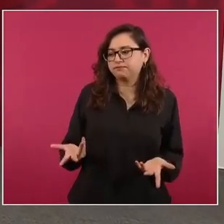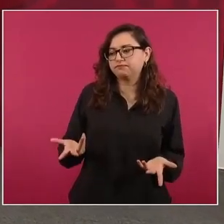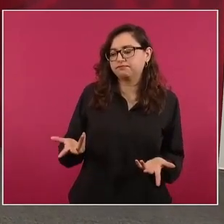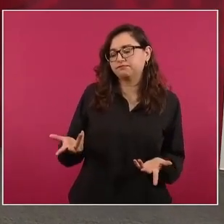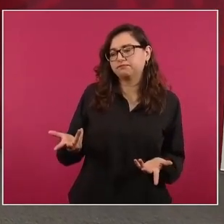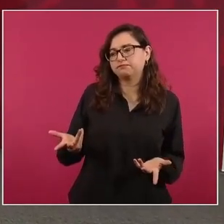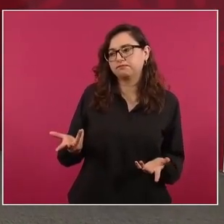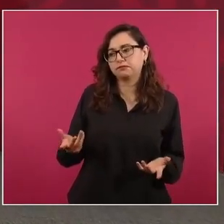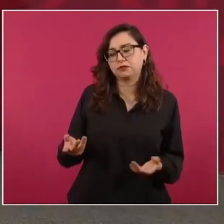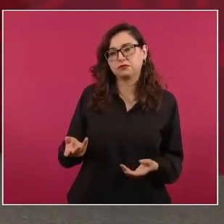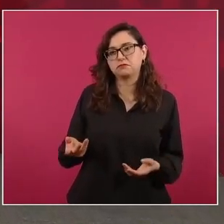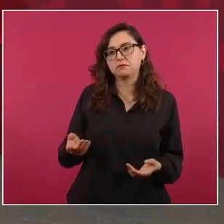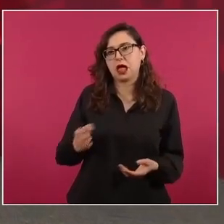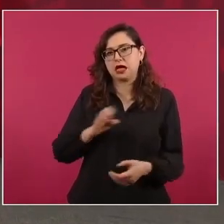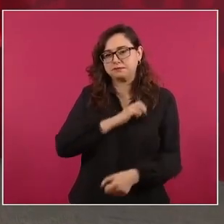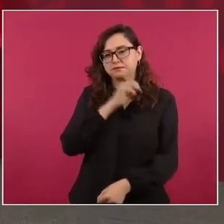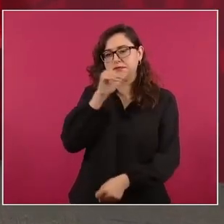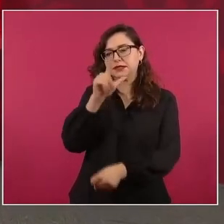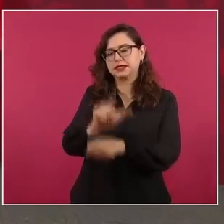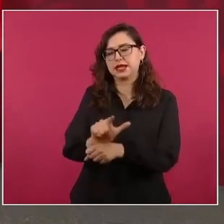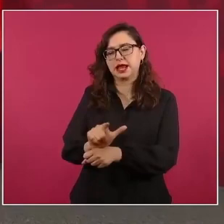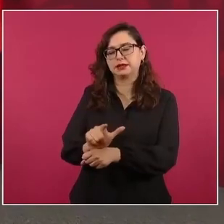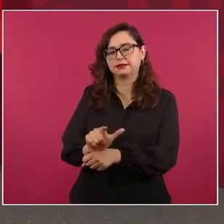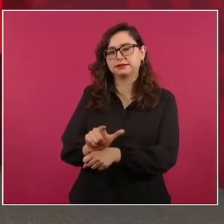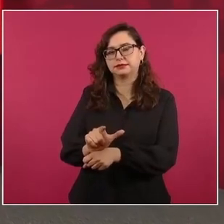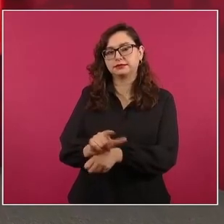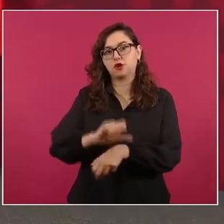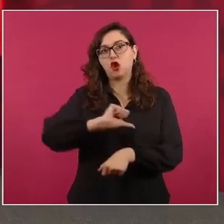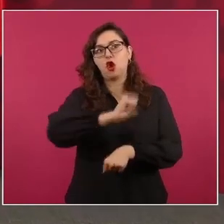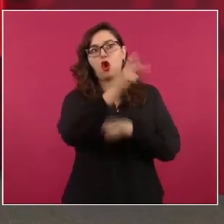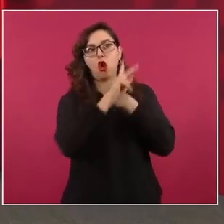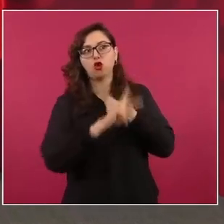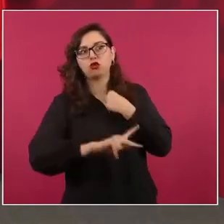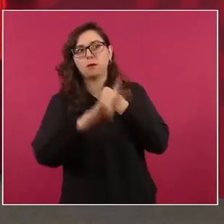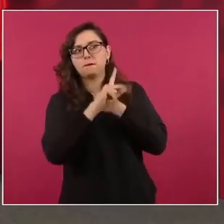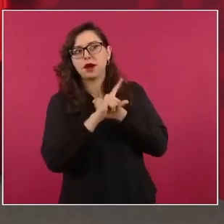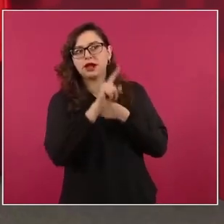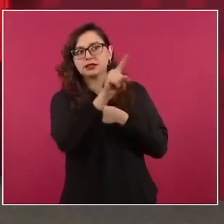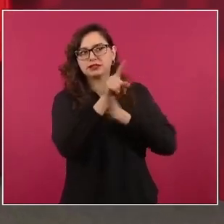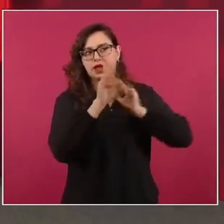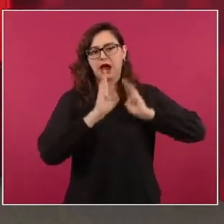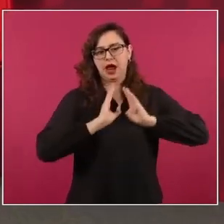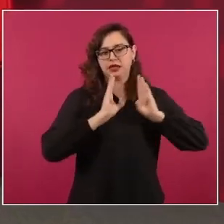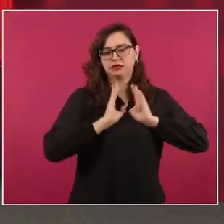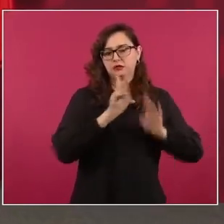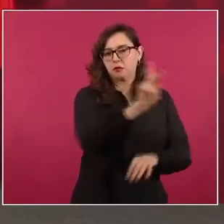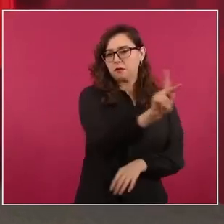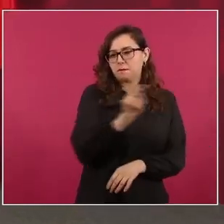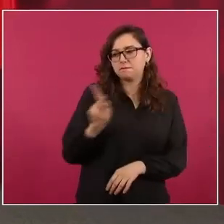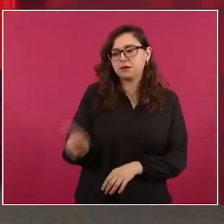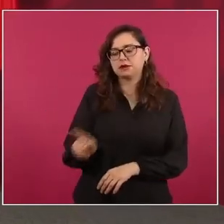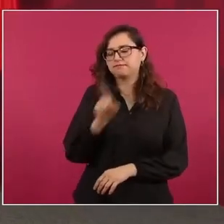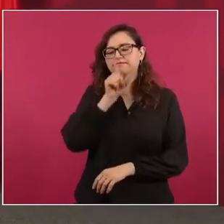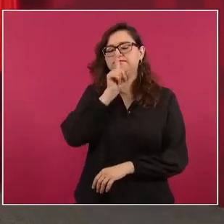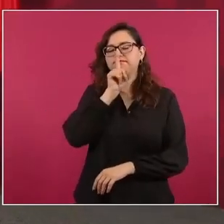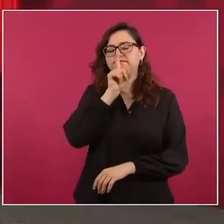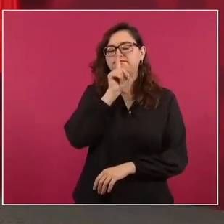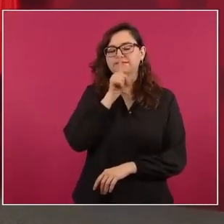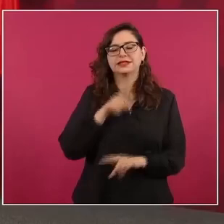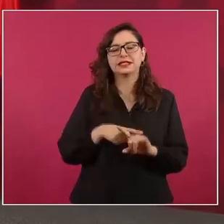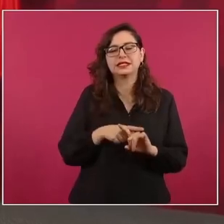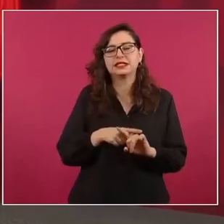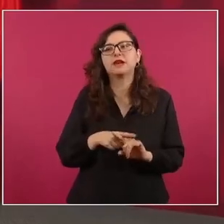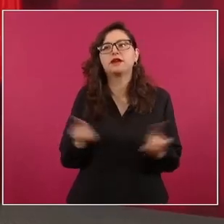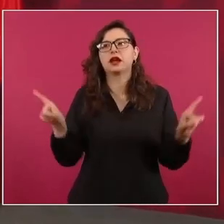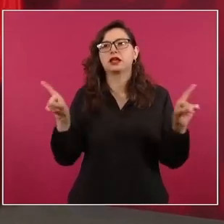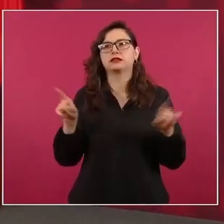no es lo mismo que el Ejército en